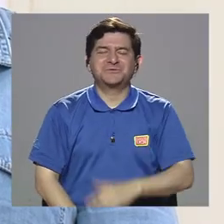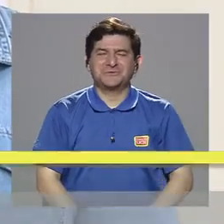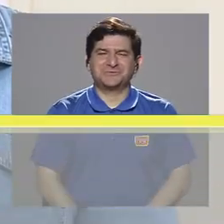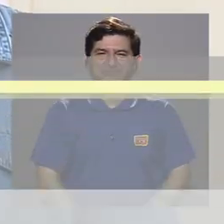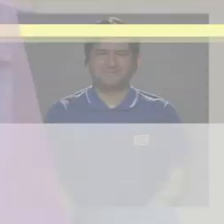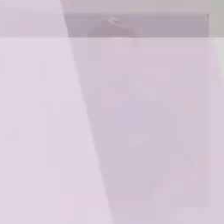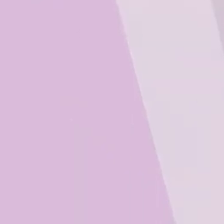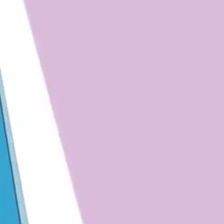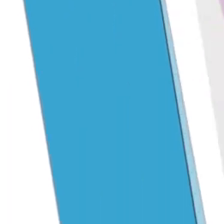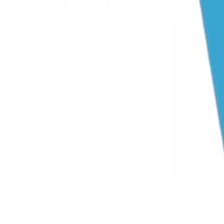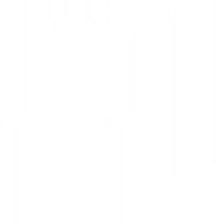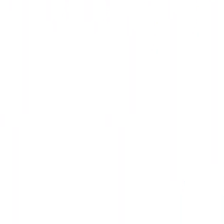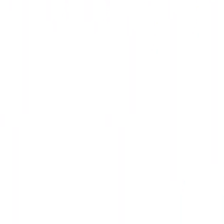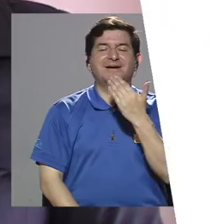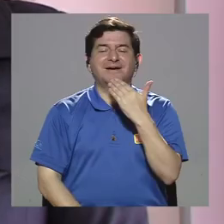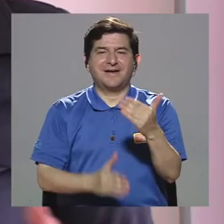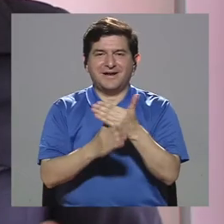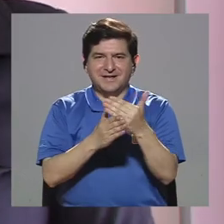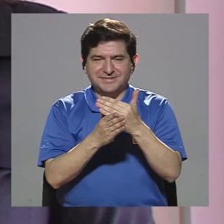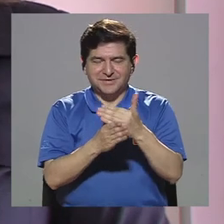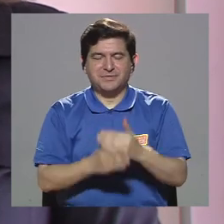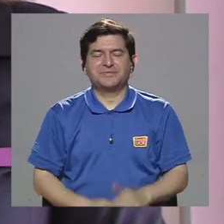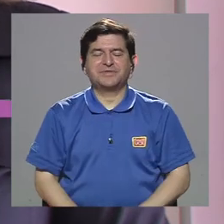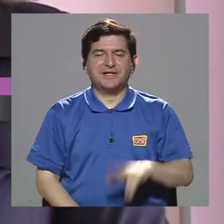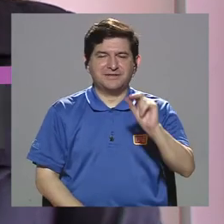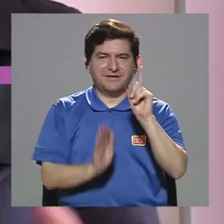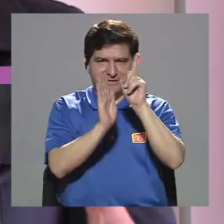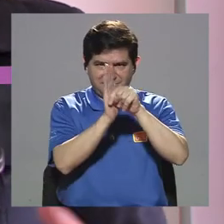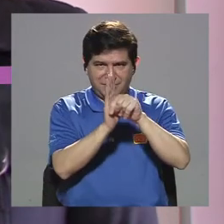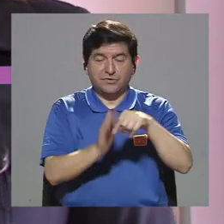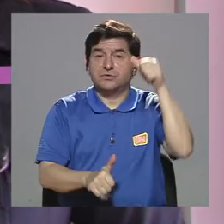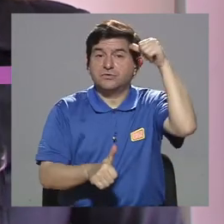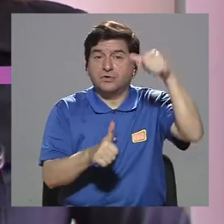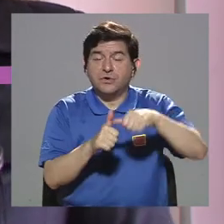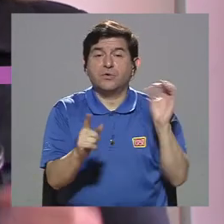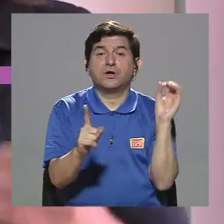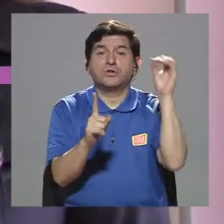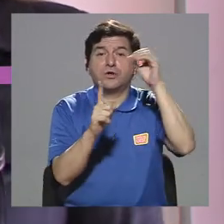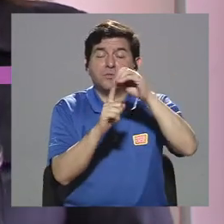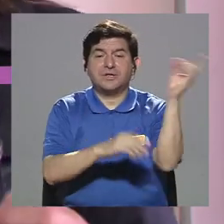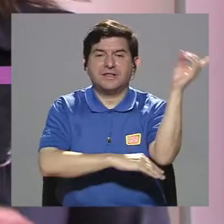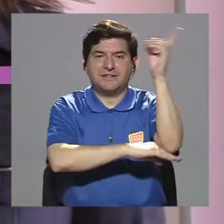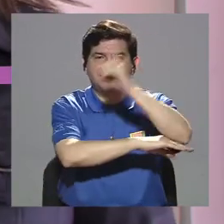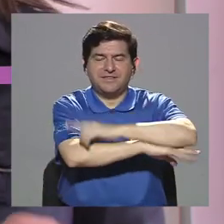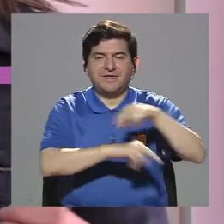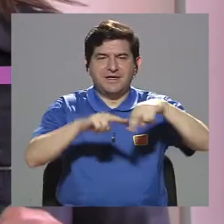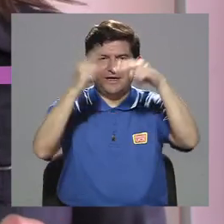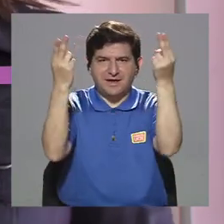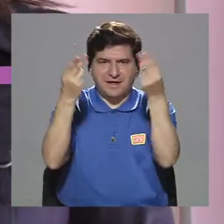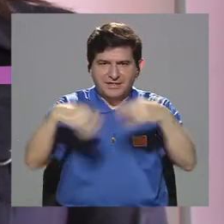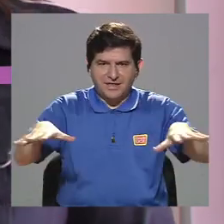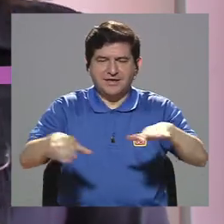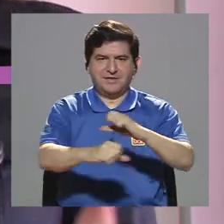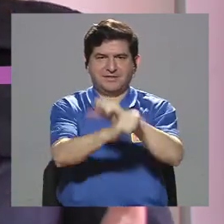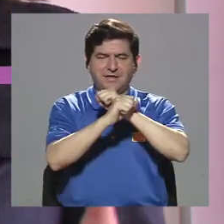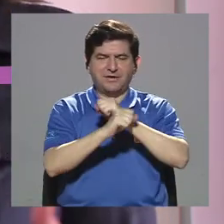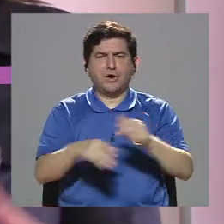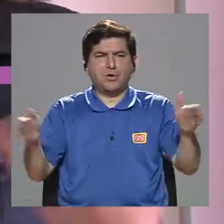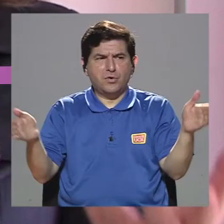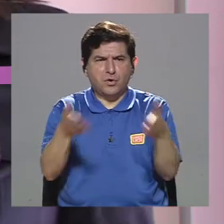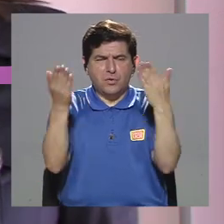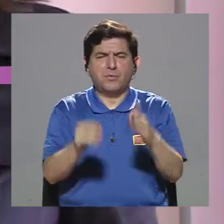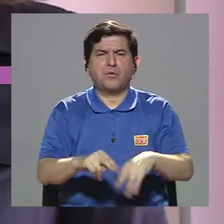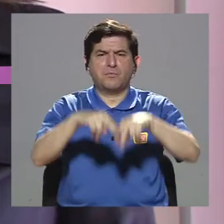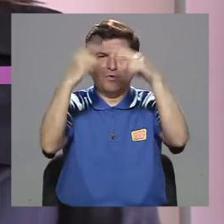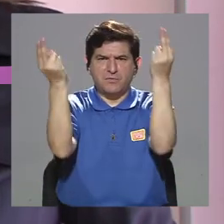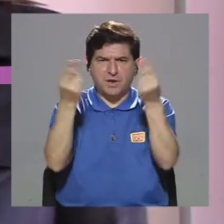gracias gracias por compartir con nosotros esta media hora recuerde que el objetivo del día de la internet segura es promover